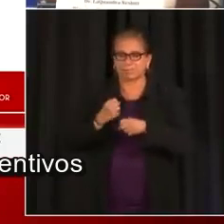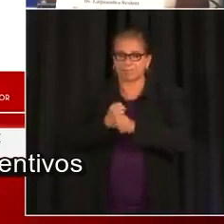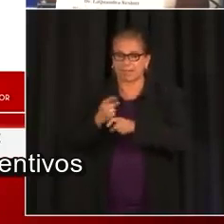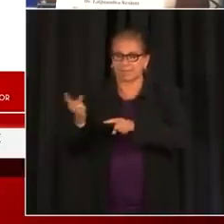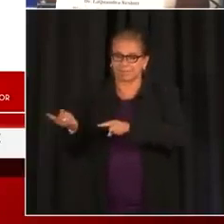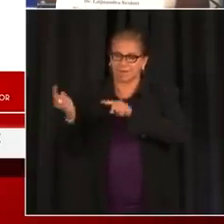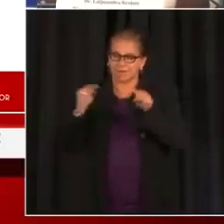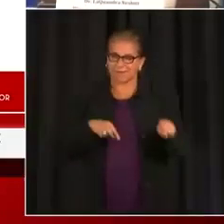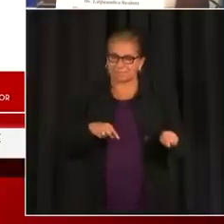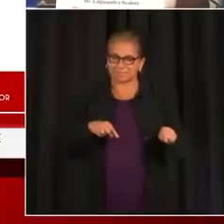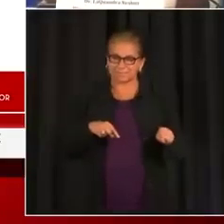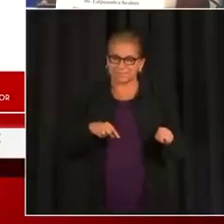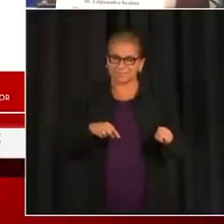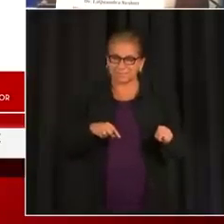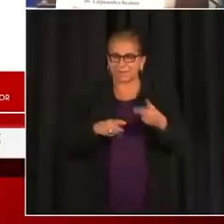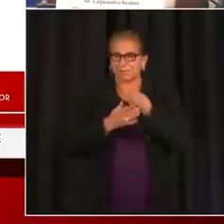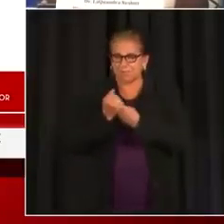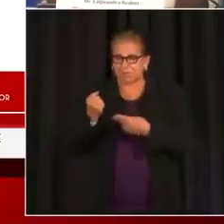establecer.